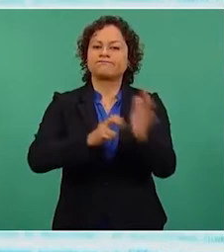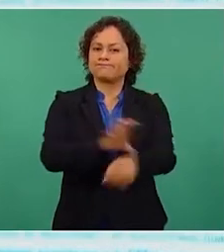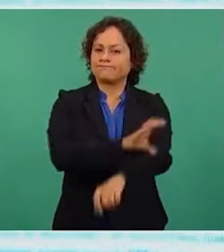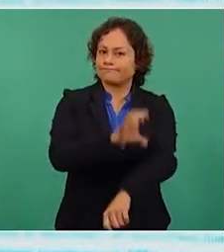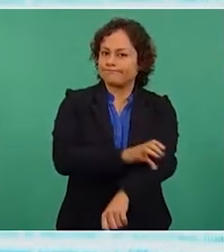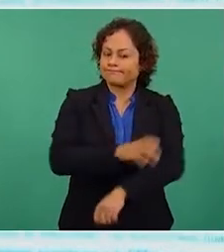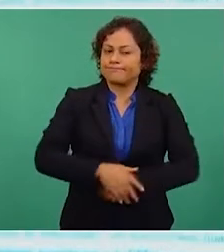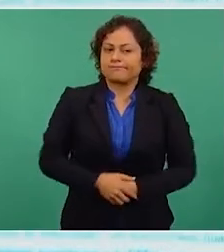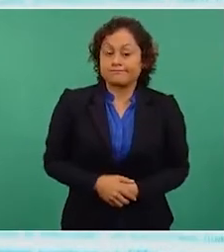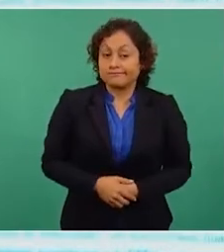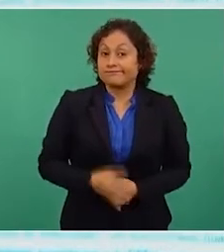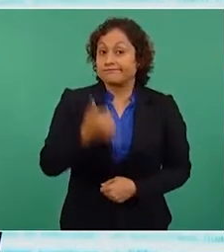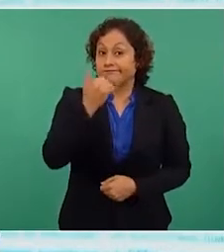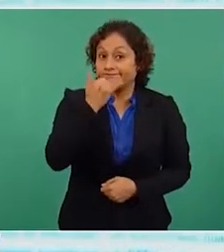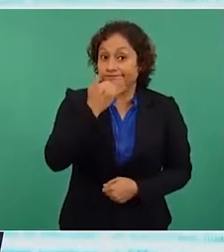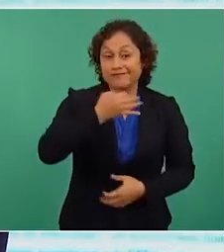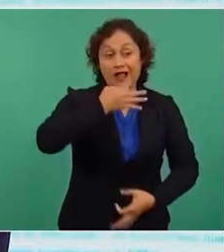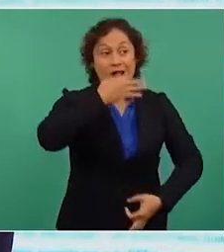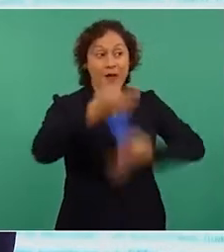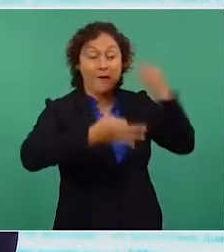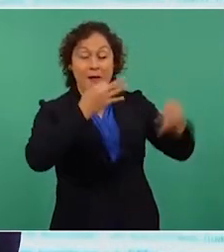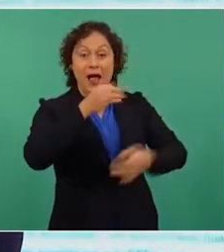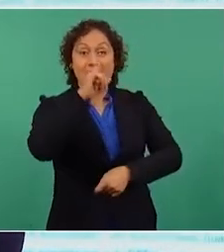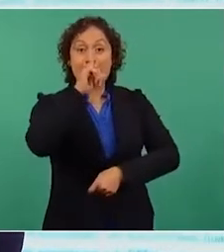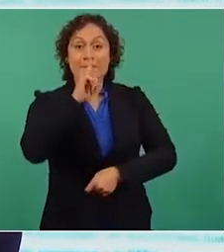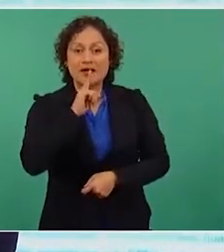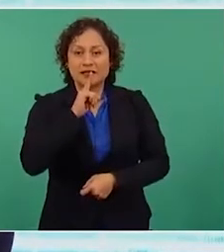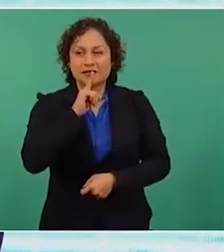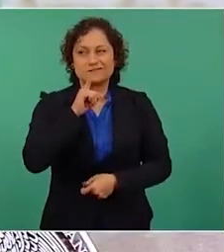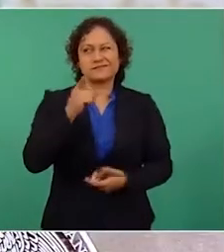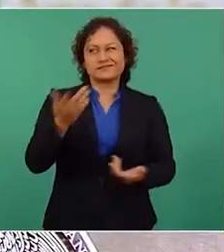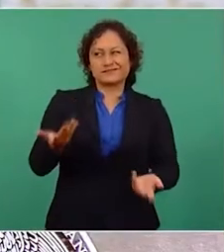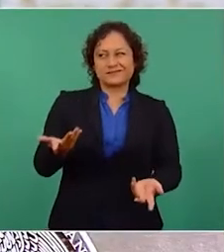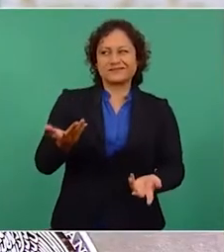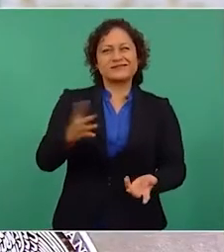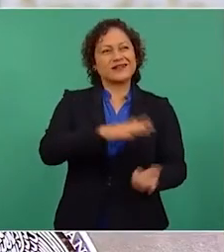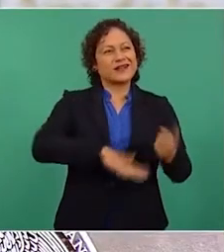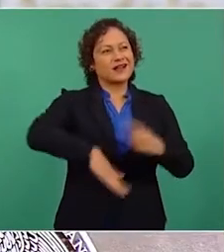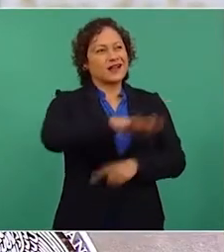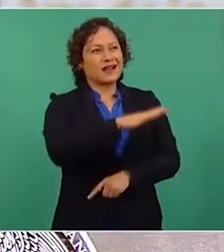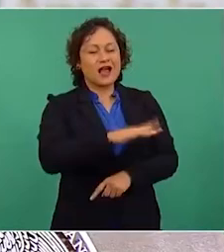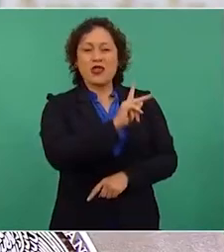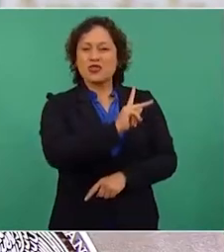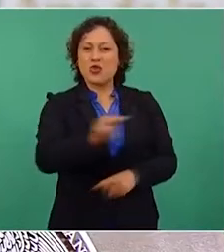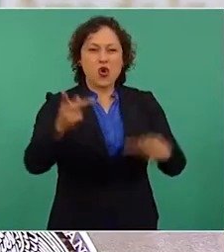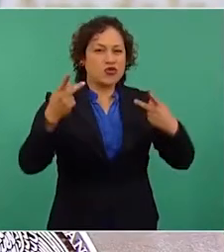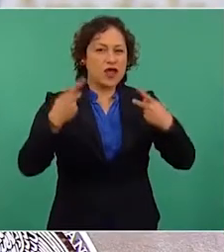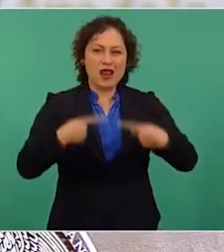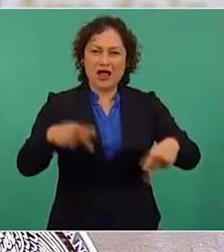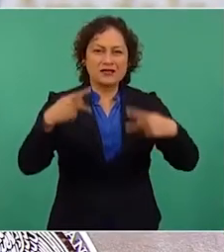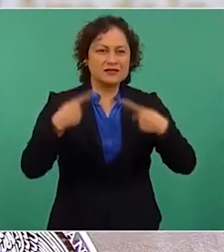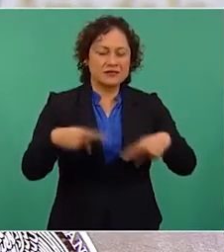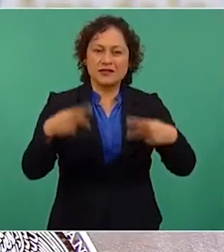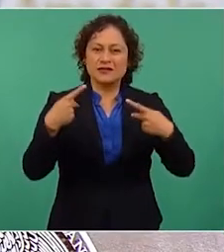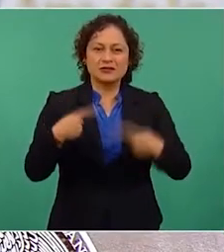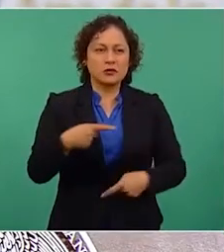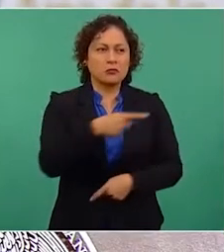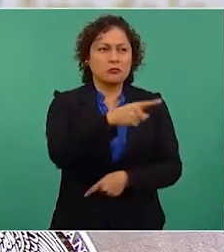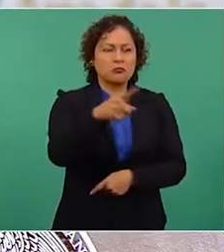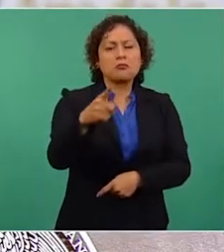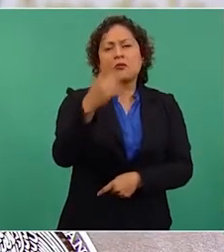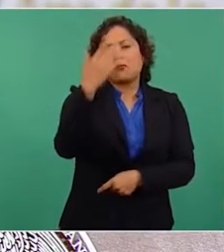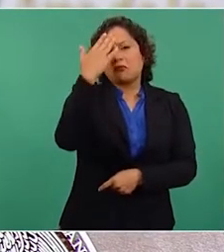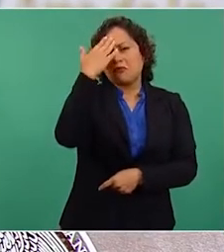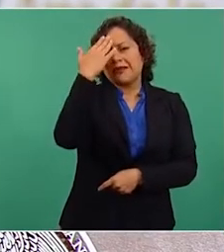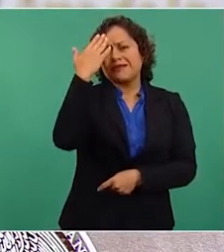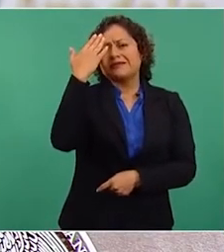mentiras y falsedades están logrando el efecto contrario, ya que todas las encuestas publicadas afirman que la mayoría de